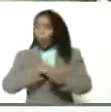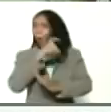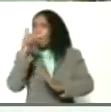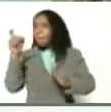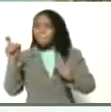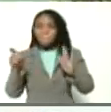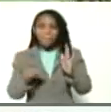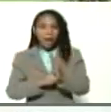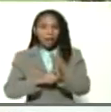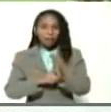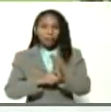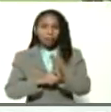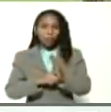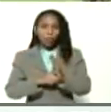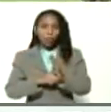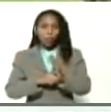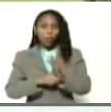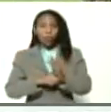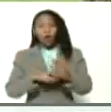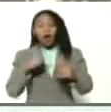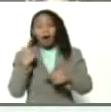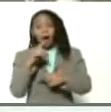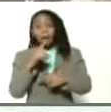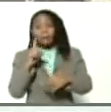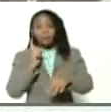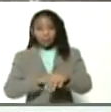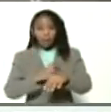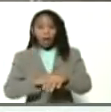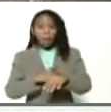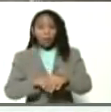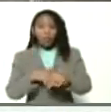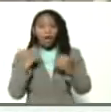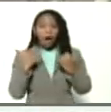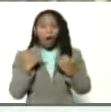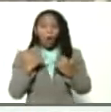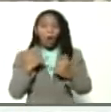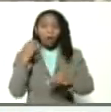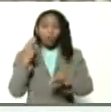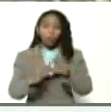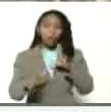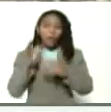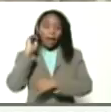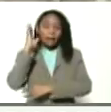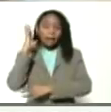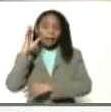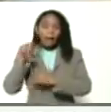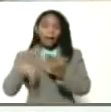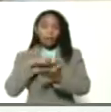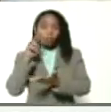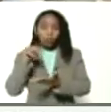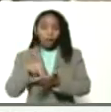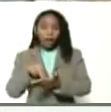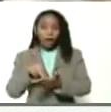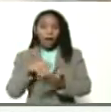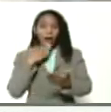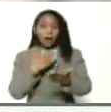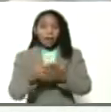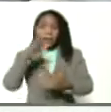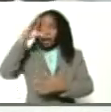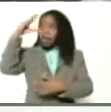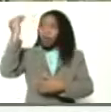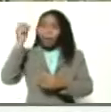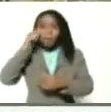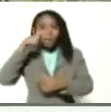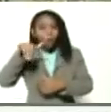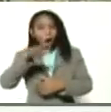ha costado tiempo y ahora tenemos la asamblea nacional gracias a Dios y al pueblo la asamblea nacional